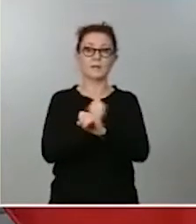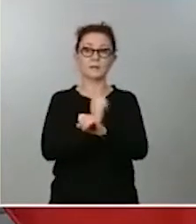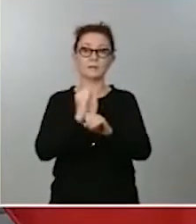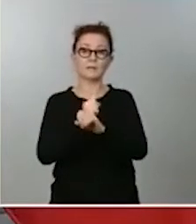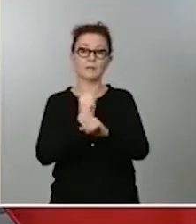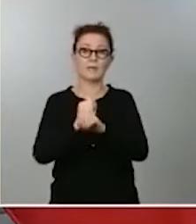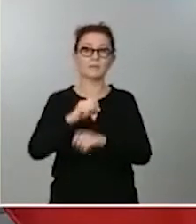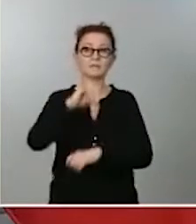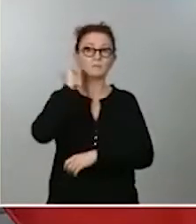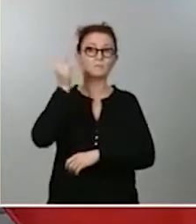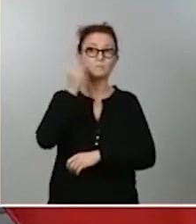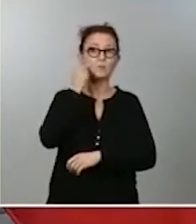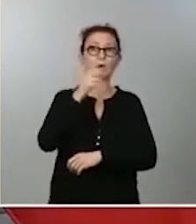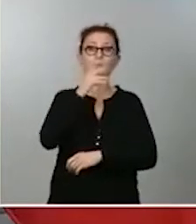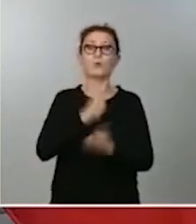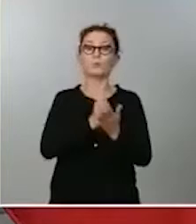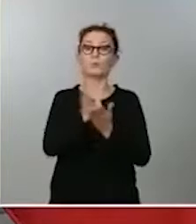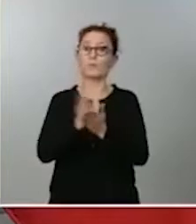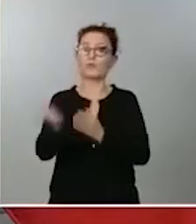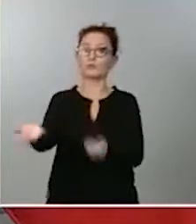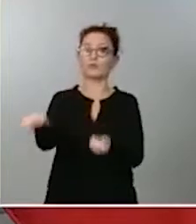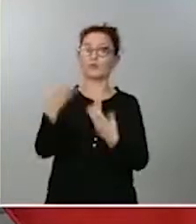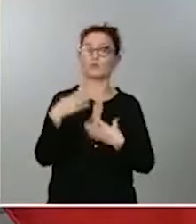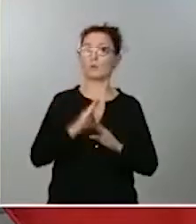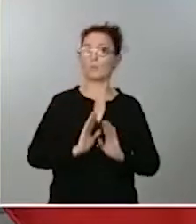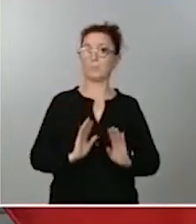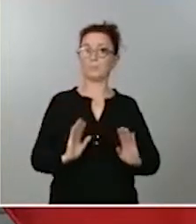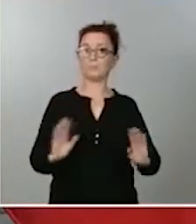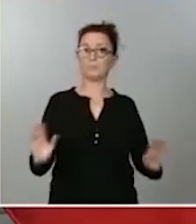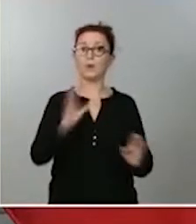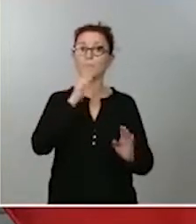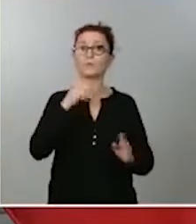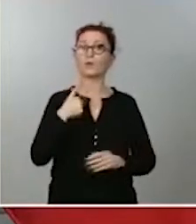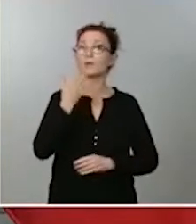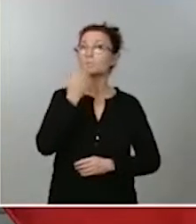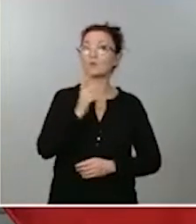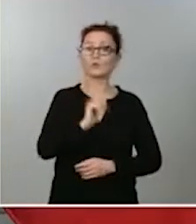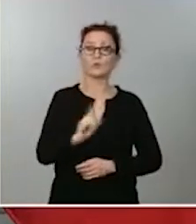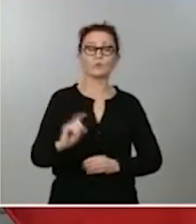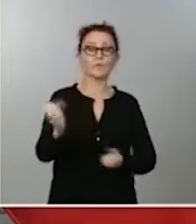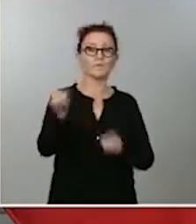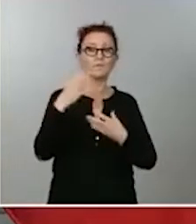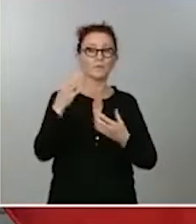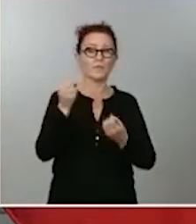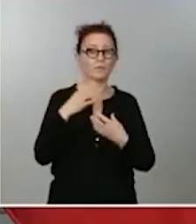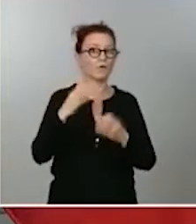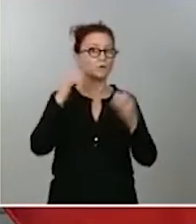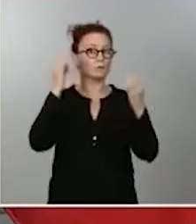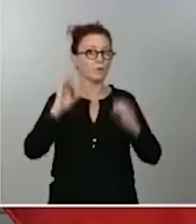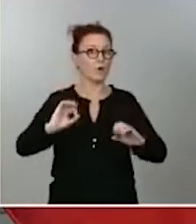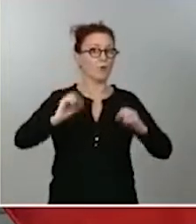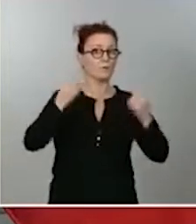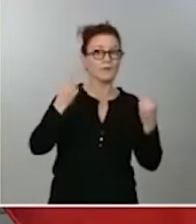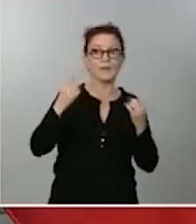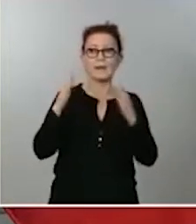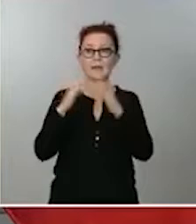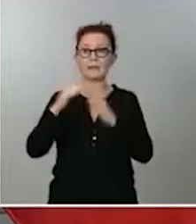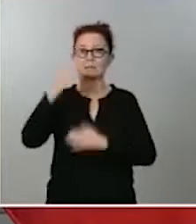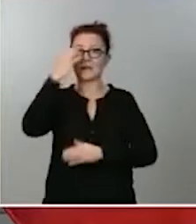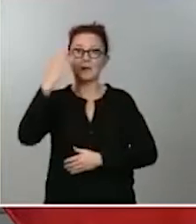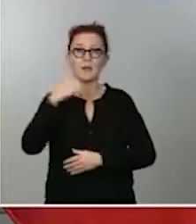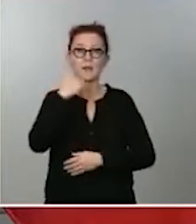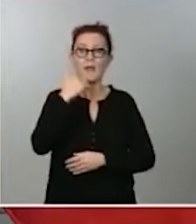los medios de comunicación. No ha habido ningún otro tipo que yo conozca de información procedente ni de Casa Real ni de ninguna otra